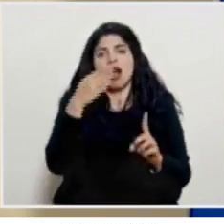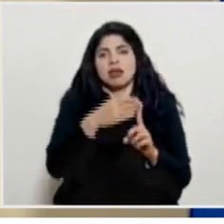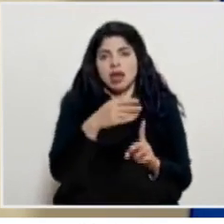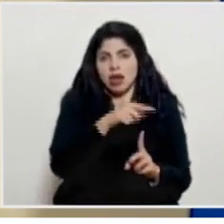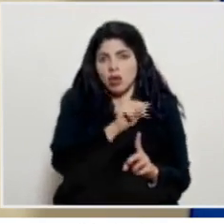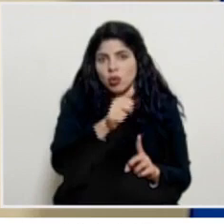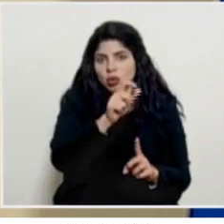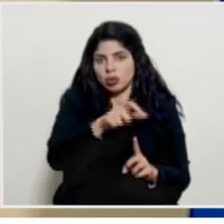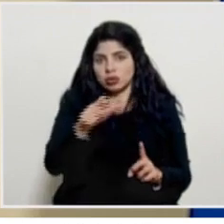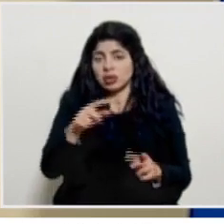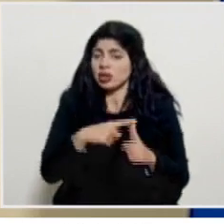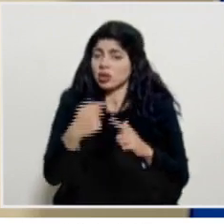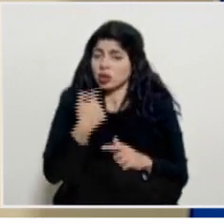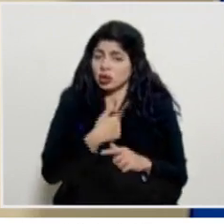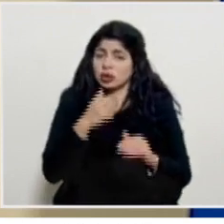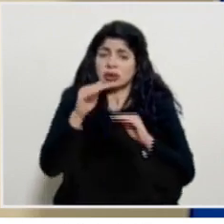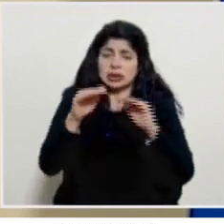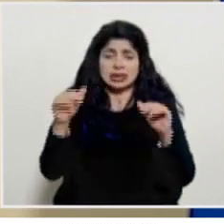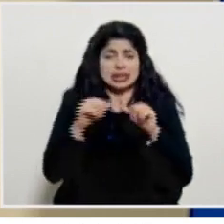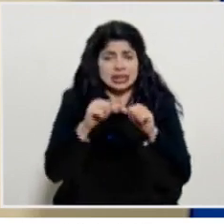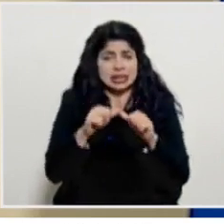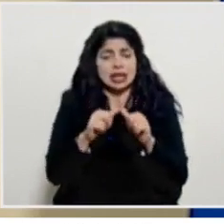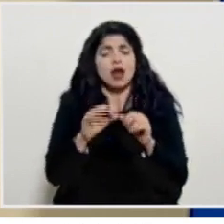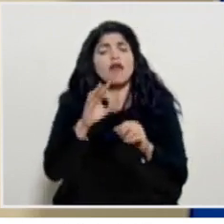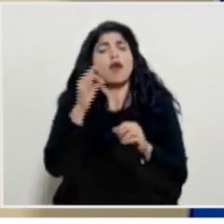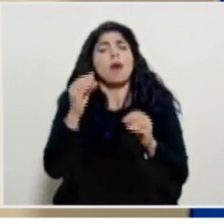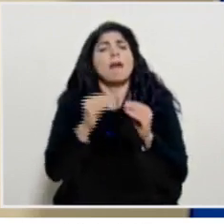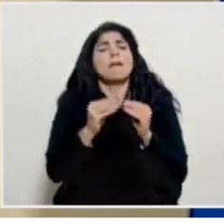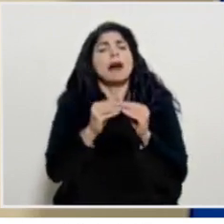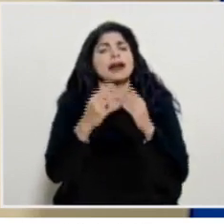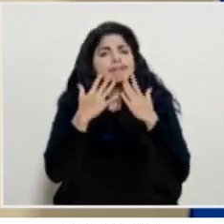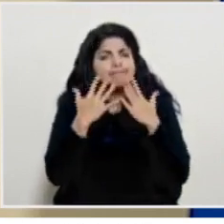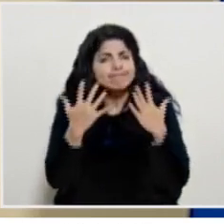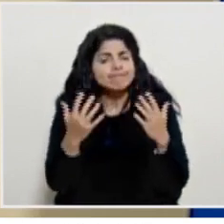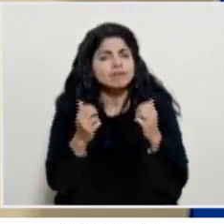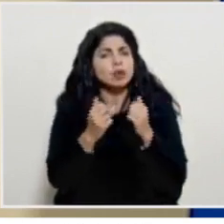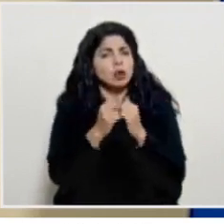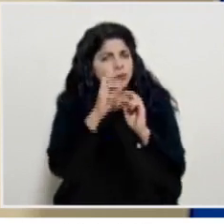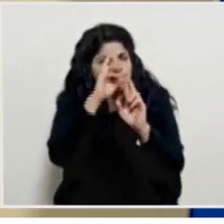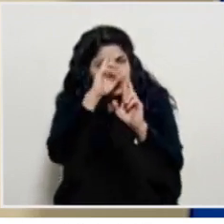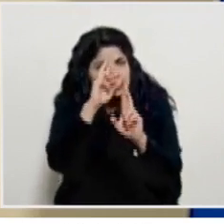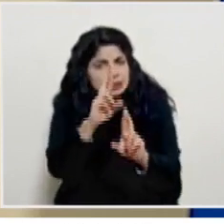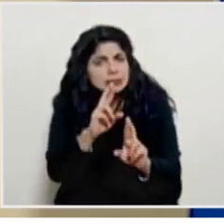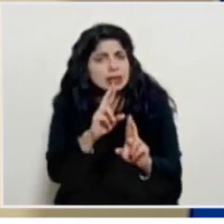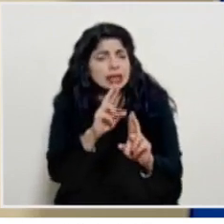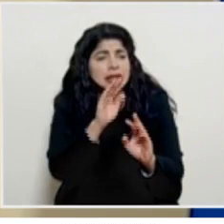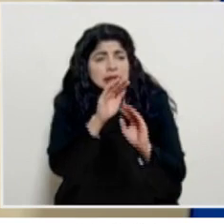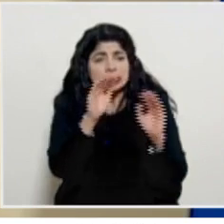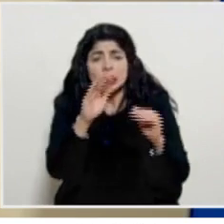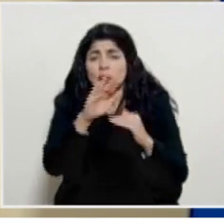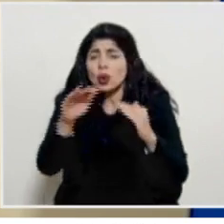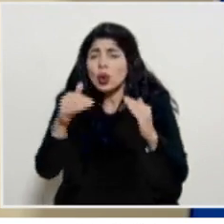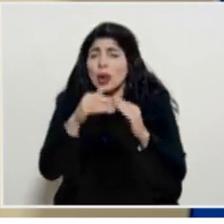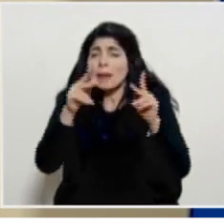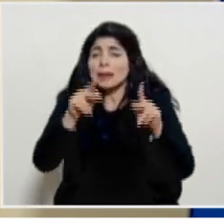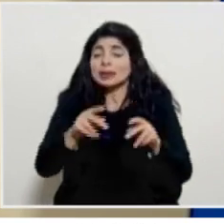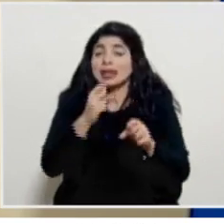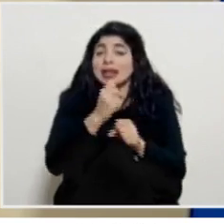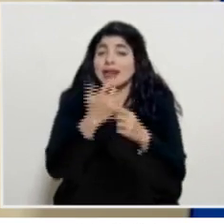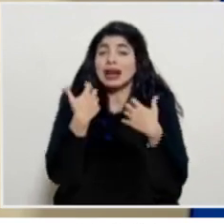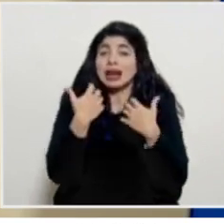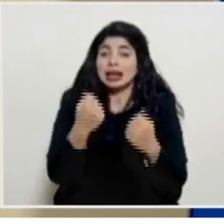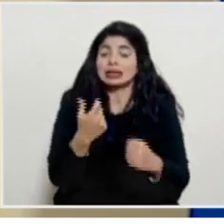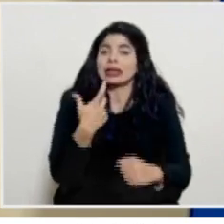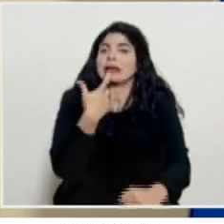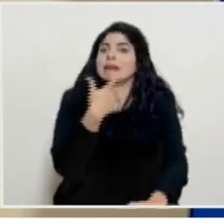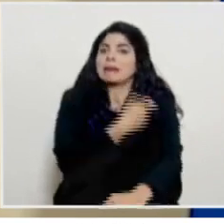así que seguimos llamando de la forma más amigable de la forma más respetuosa a todo el personal de salud a que se vacune